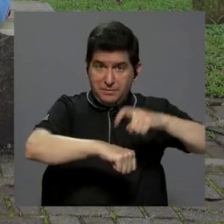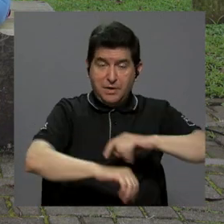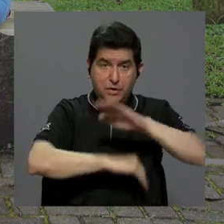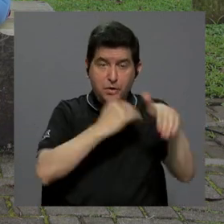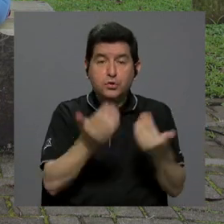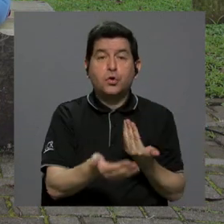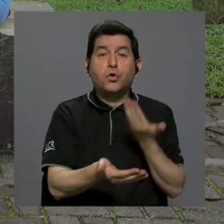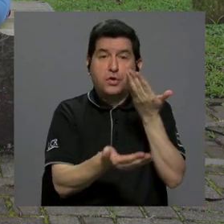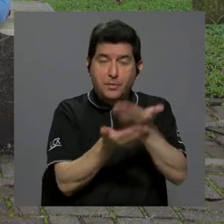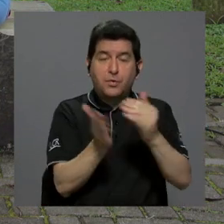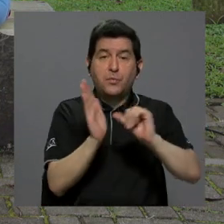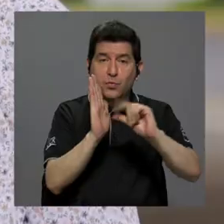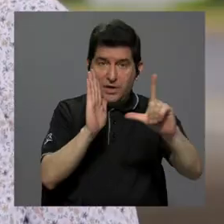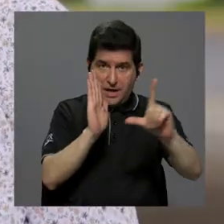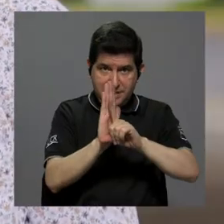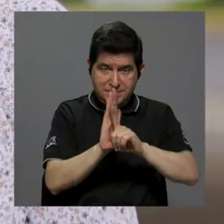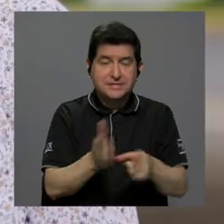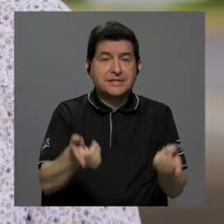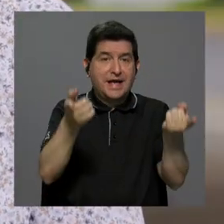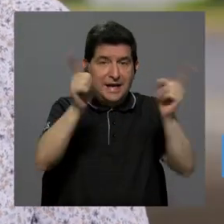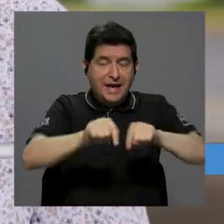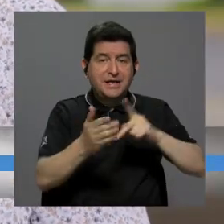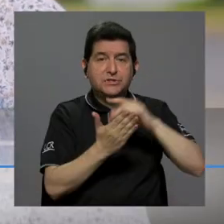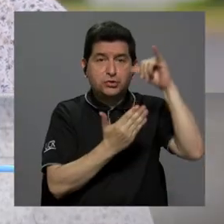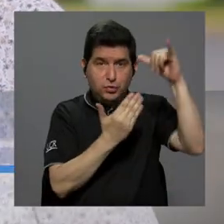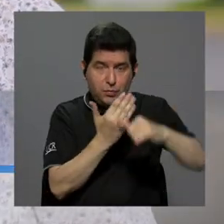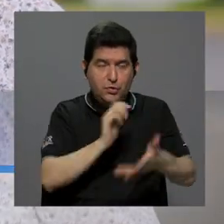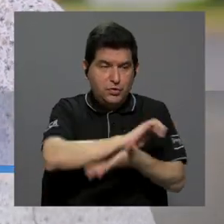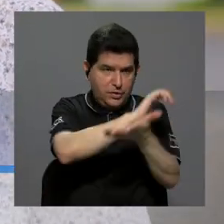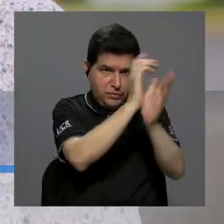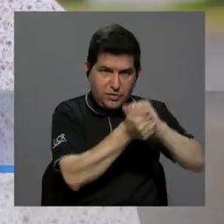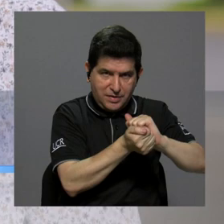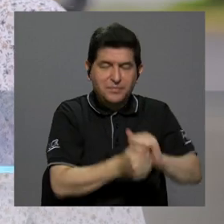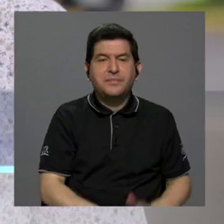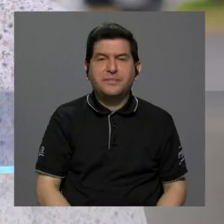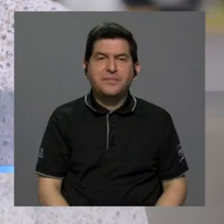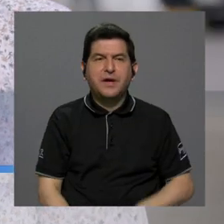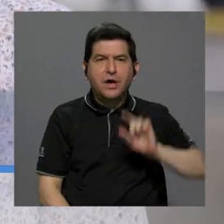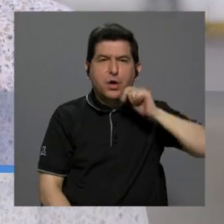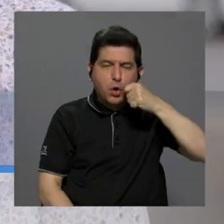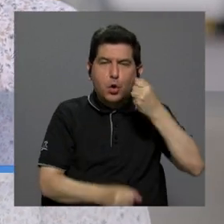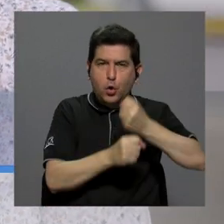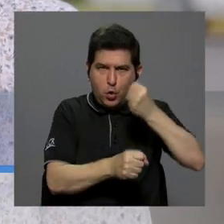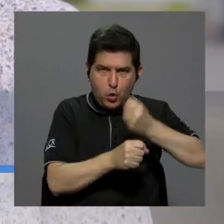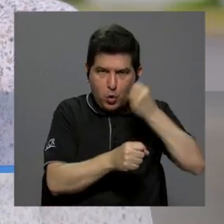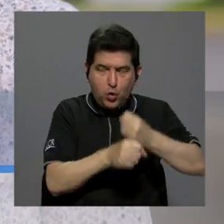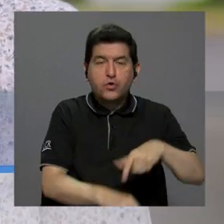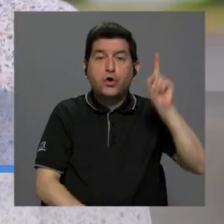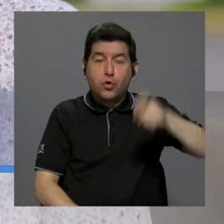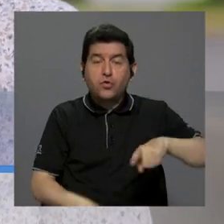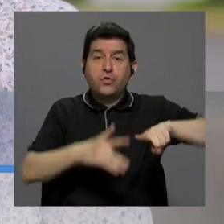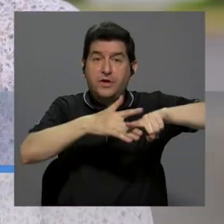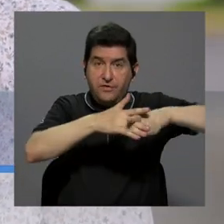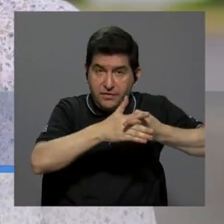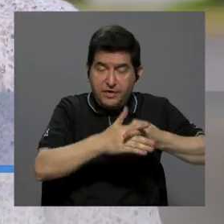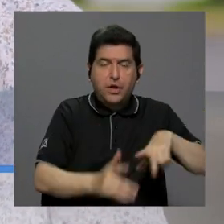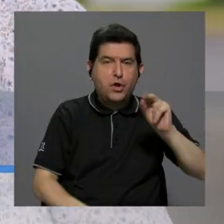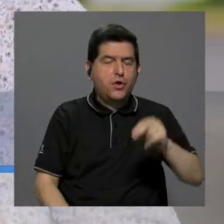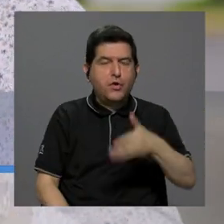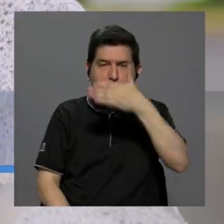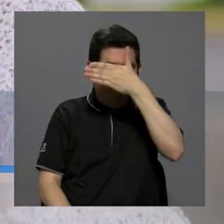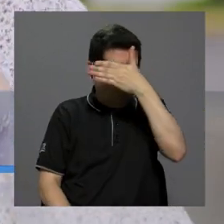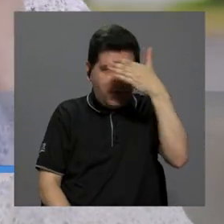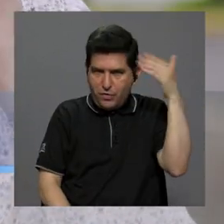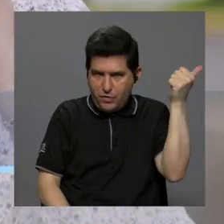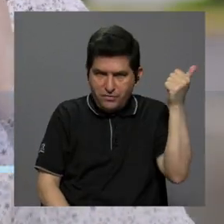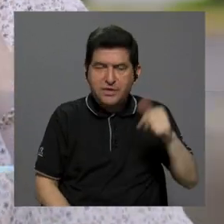inicialmente toda propuesta legislativa, en este caso un proyecto para modificar el Código de Trabajo, debe partir